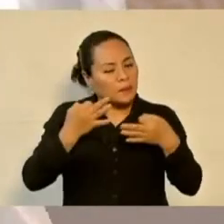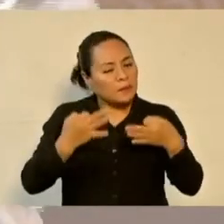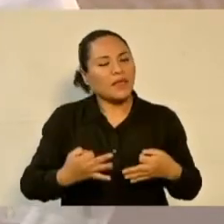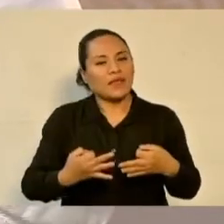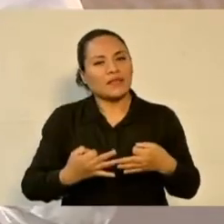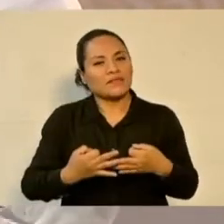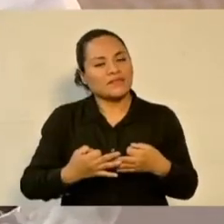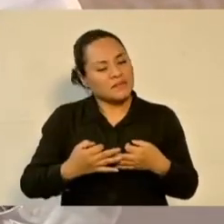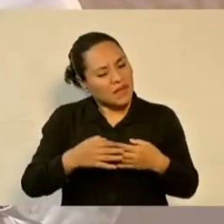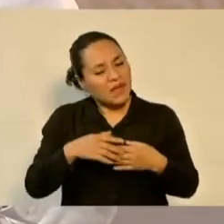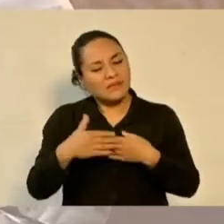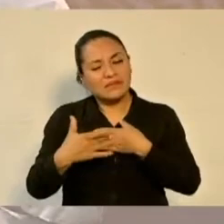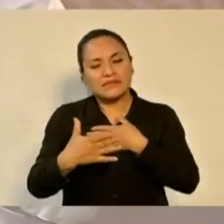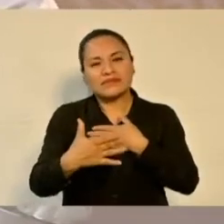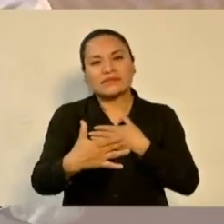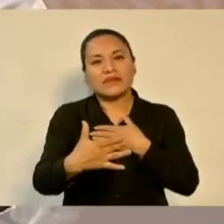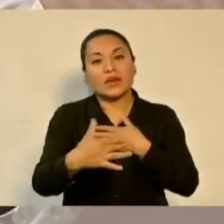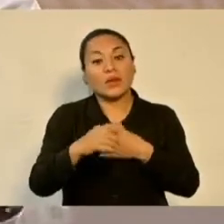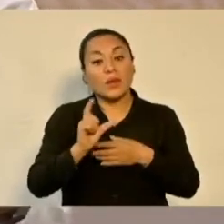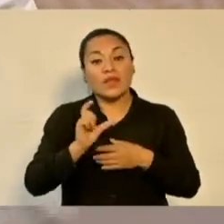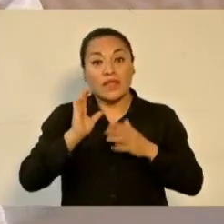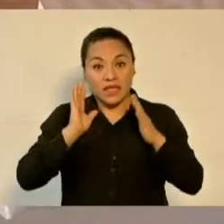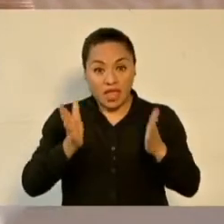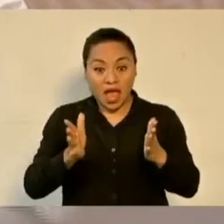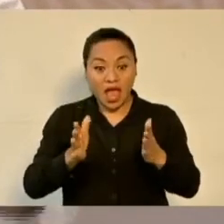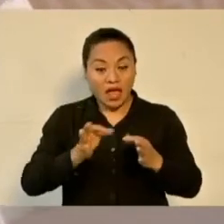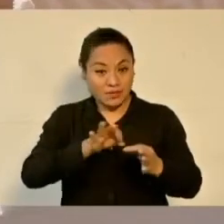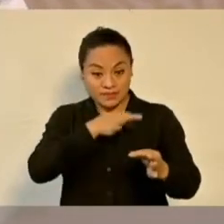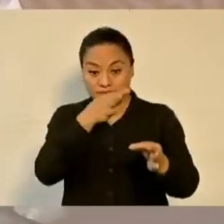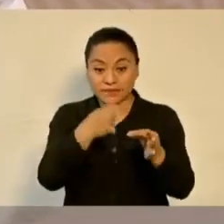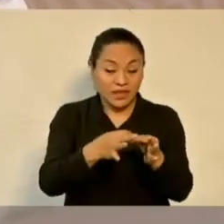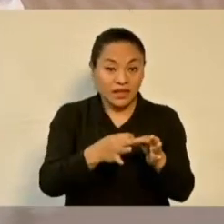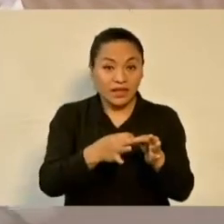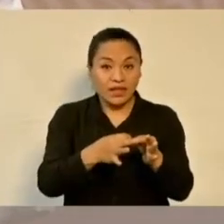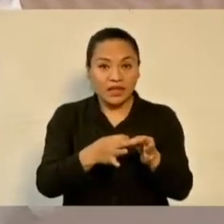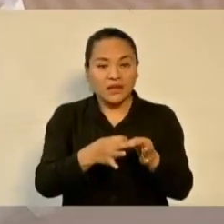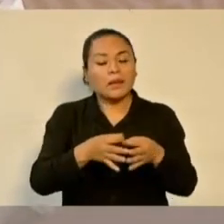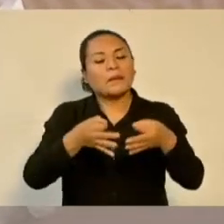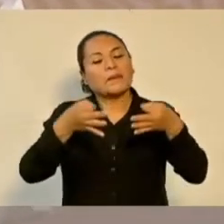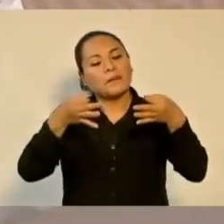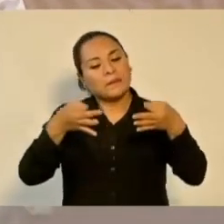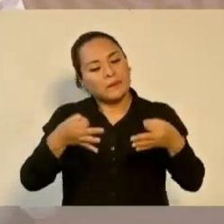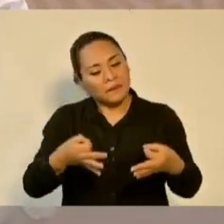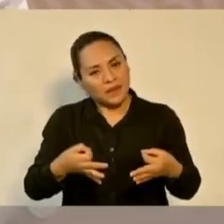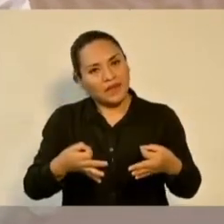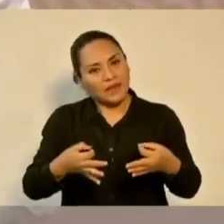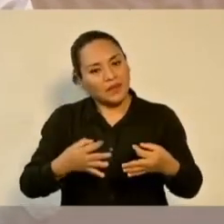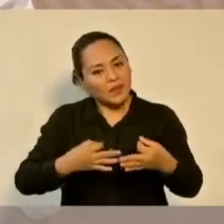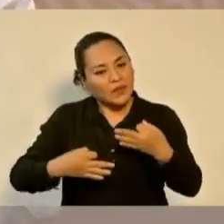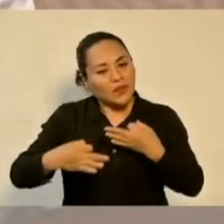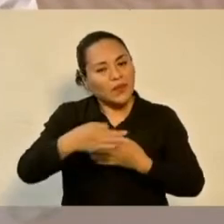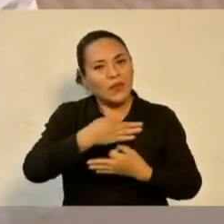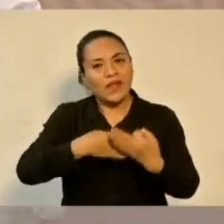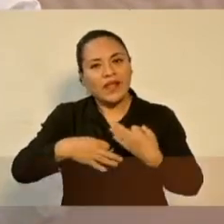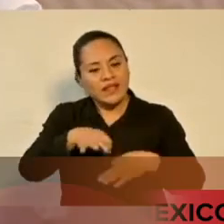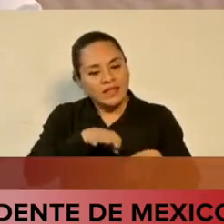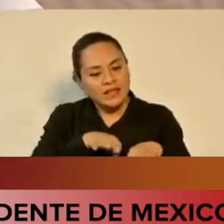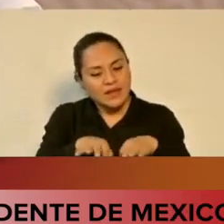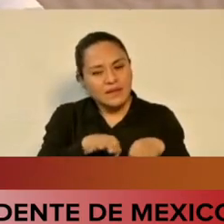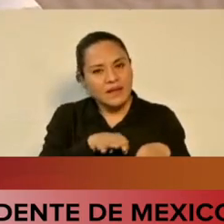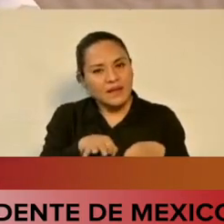cuando termine el gobierno ya va a quedar bien apisonado, bien